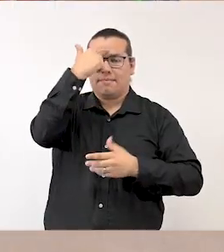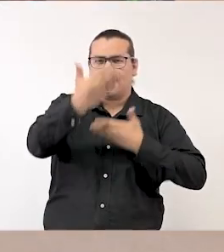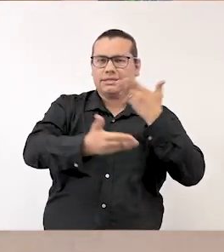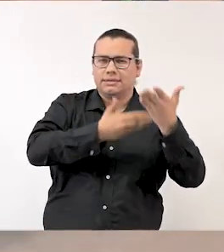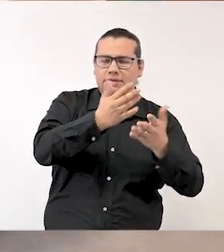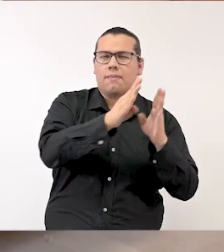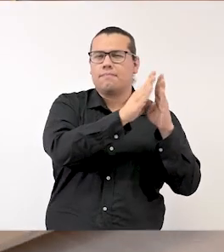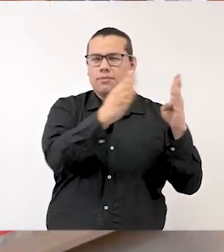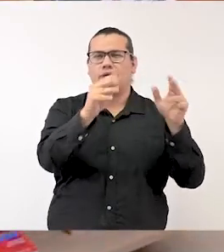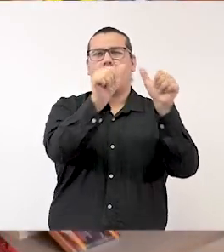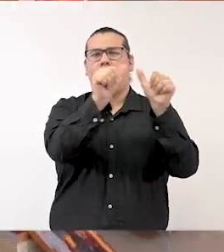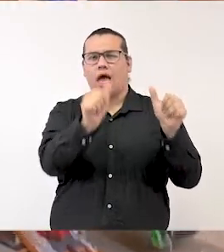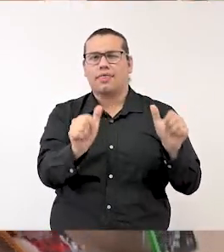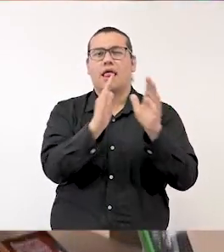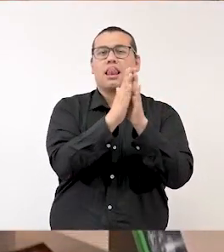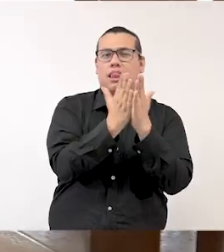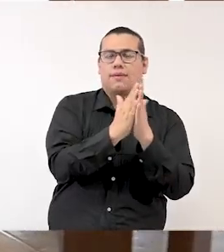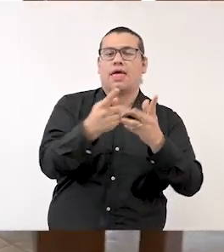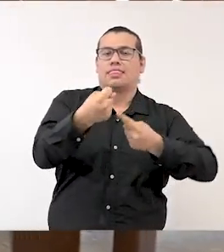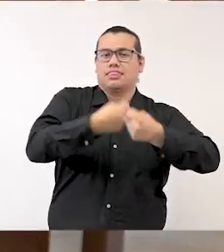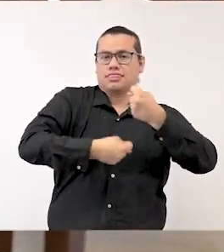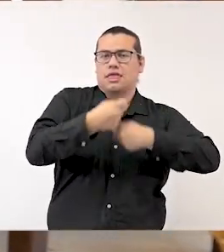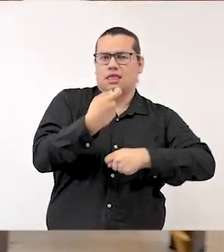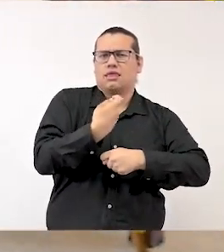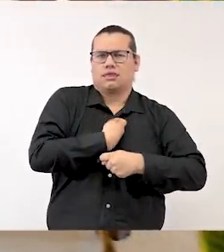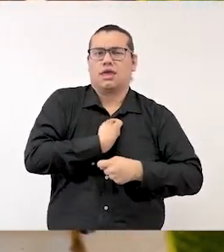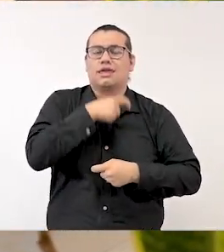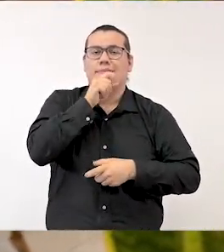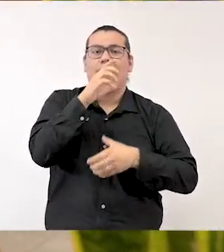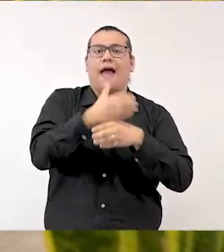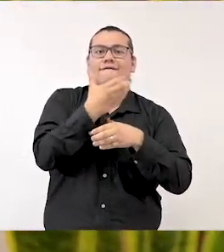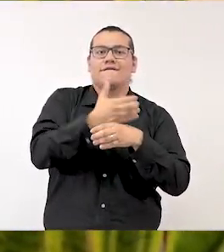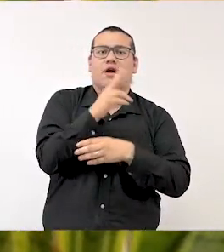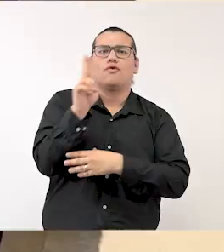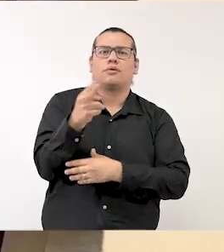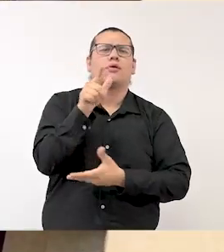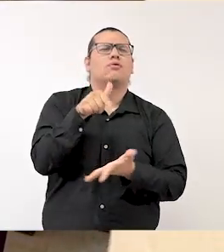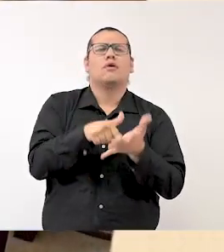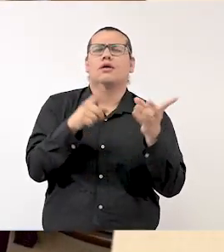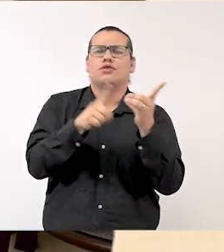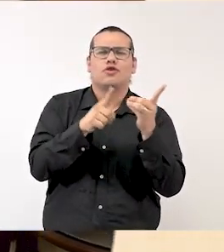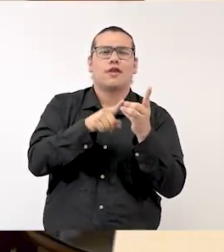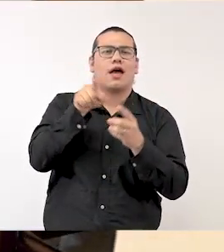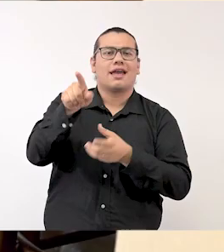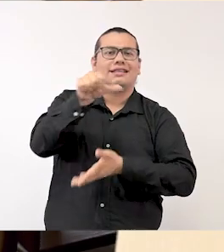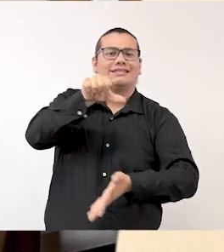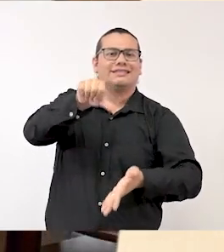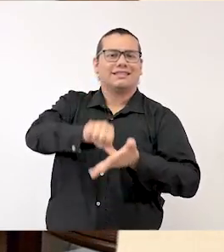librería, una tienda de identidad y cafetería universitaria en el centro de la ciudad. ¡Suena genial!